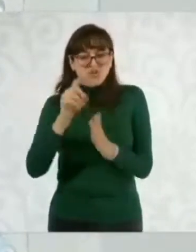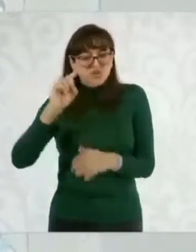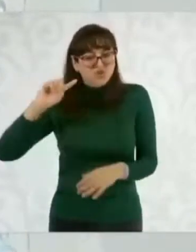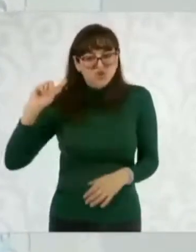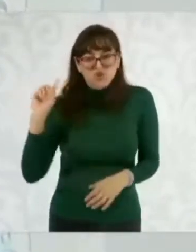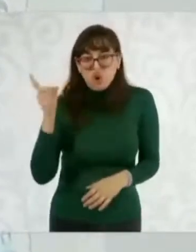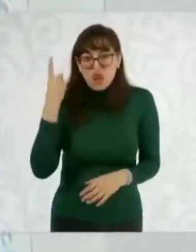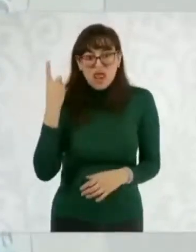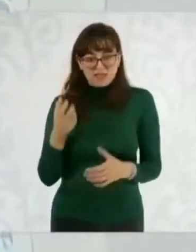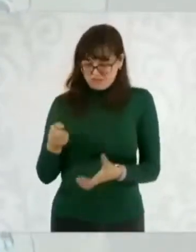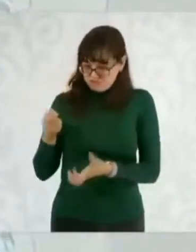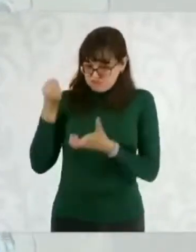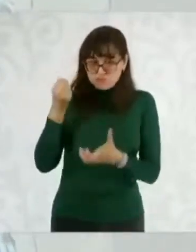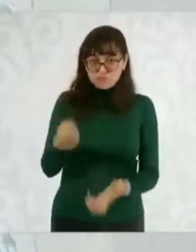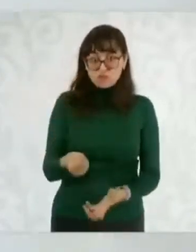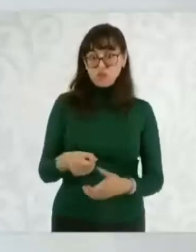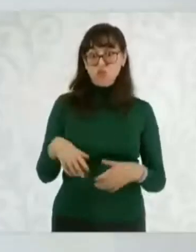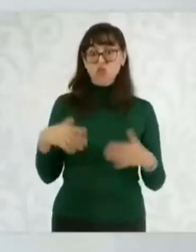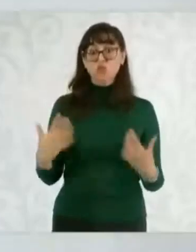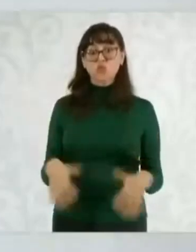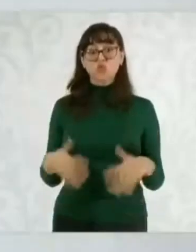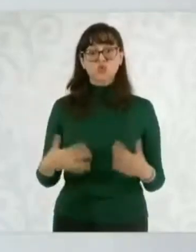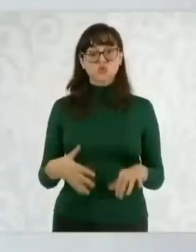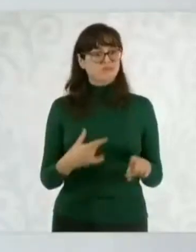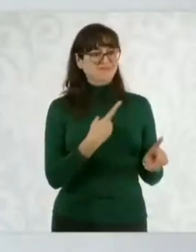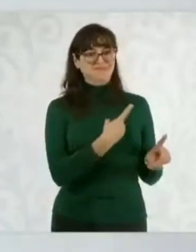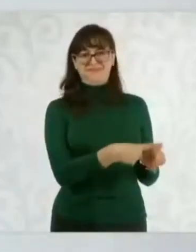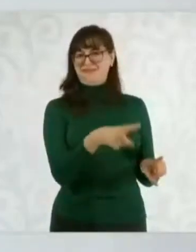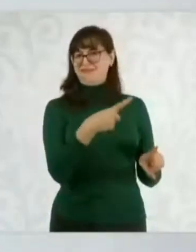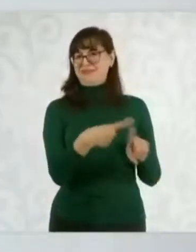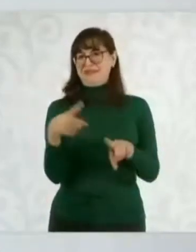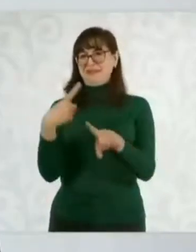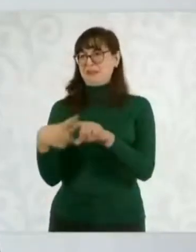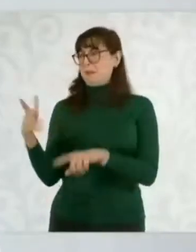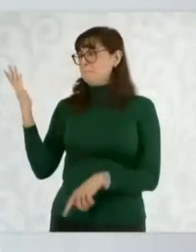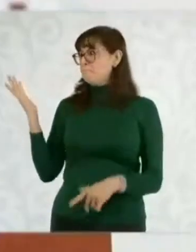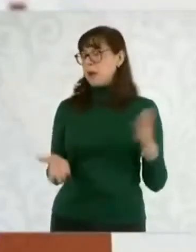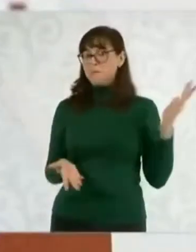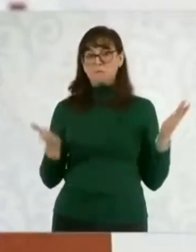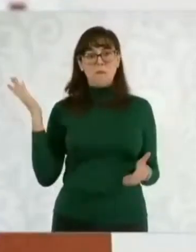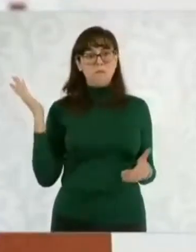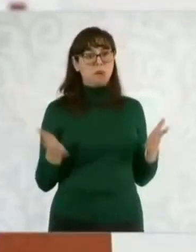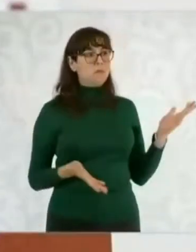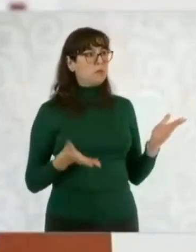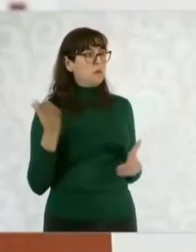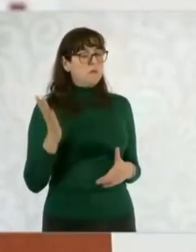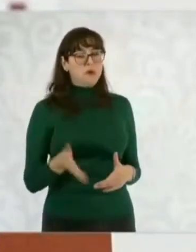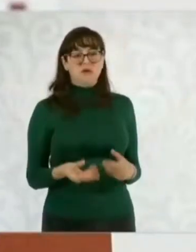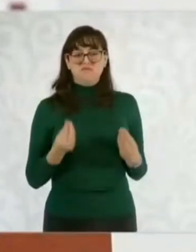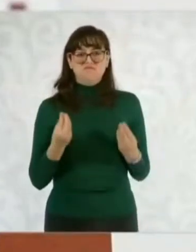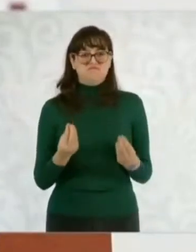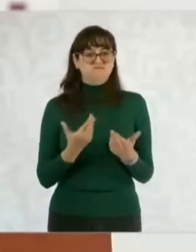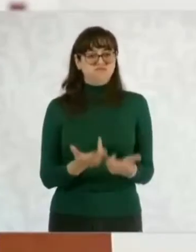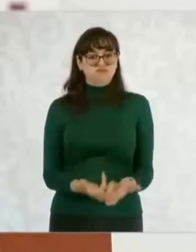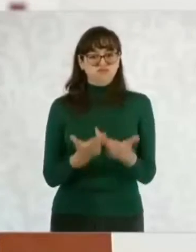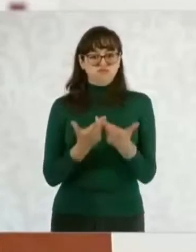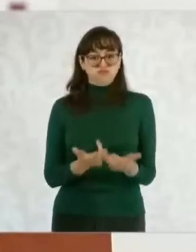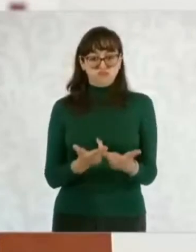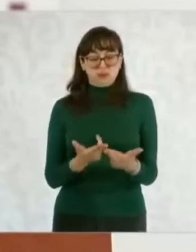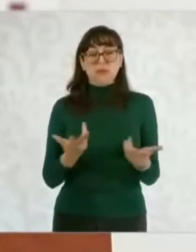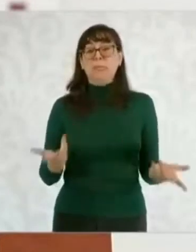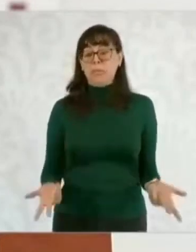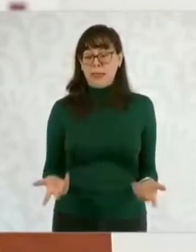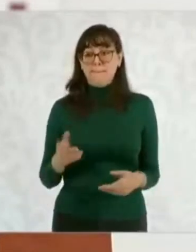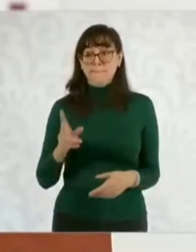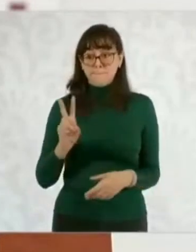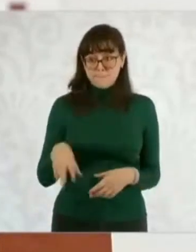entre otras muchas empresas que están llegando a nuestro país. Sobre los polos de bienestar